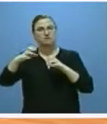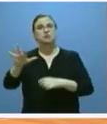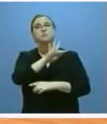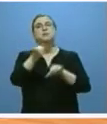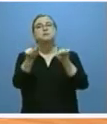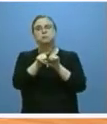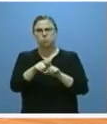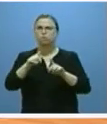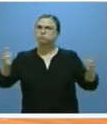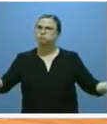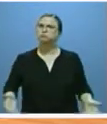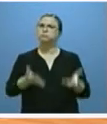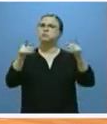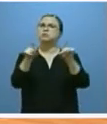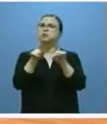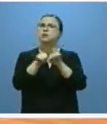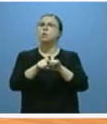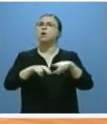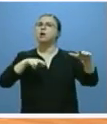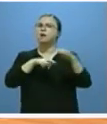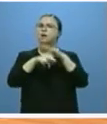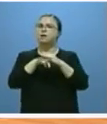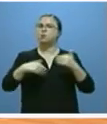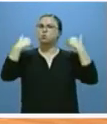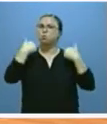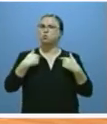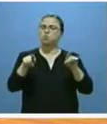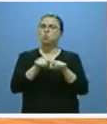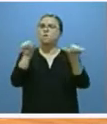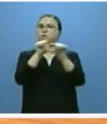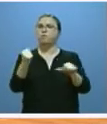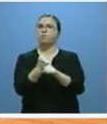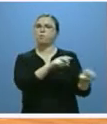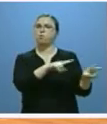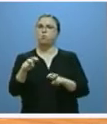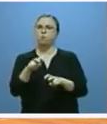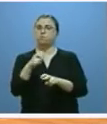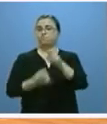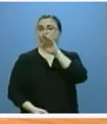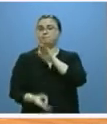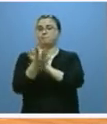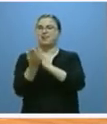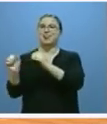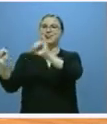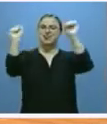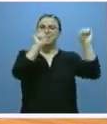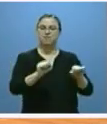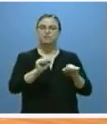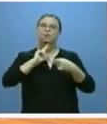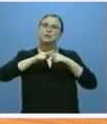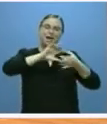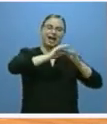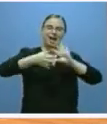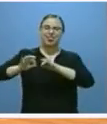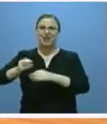han recibido un fuerte impulso las herramientas horizontales de este nuevo modelo de trabajo. Hemos creado el defensor de la cadena alimentaria y